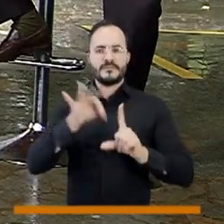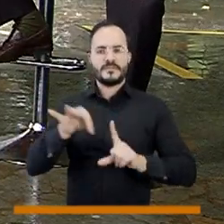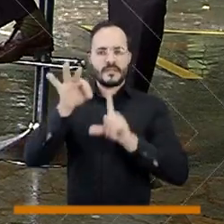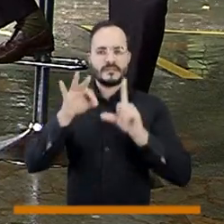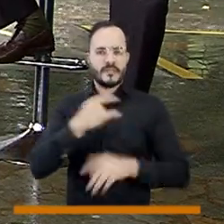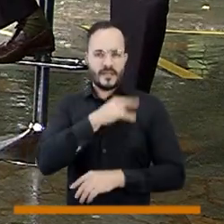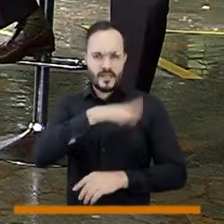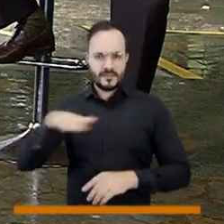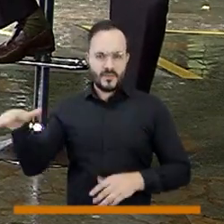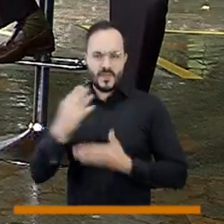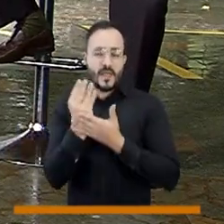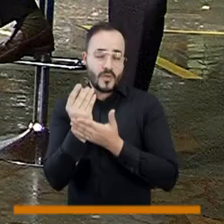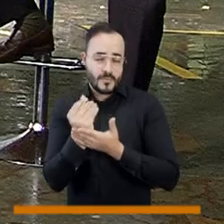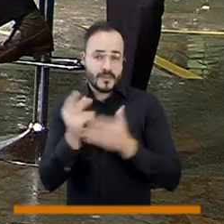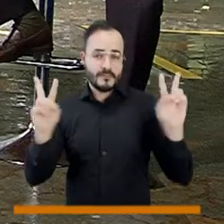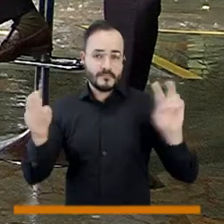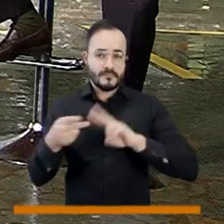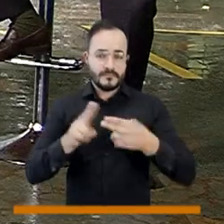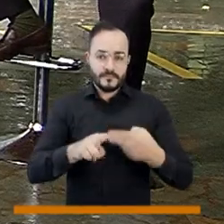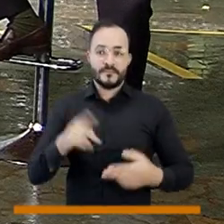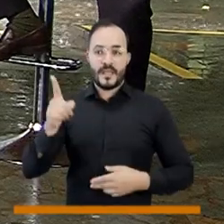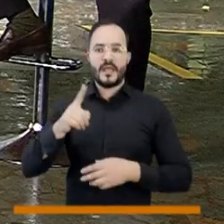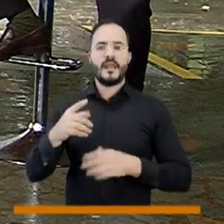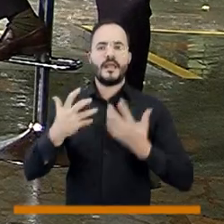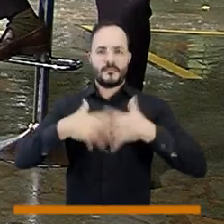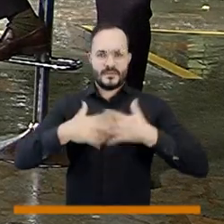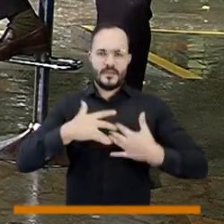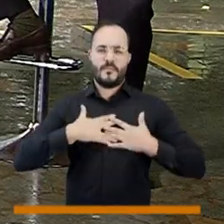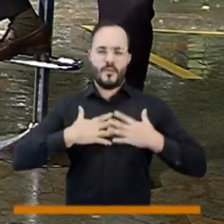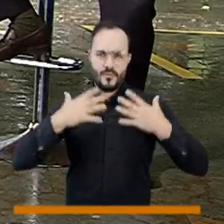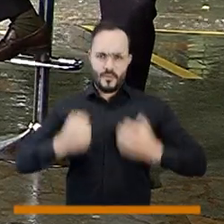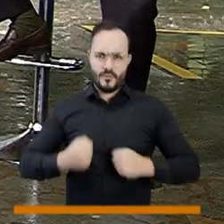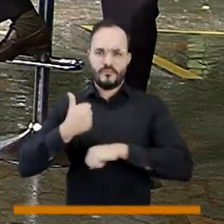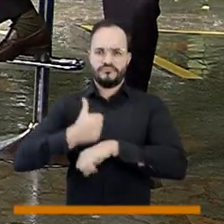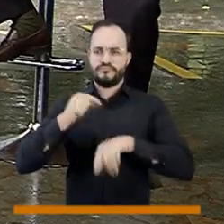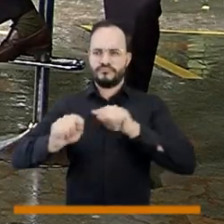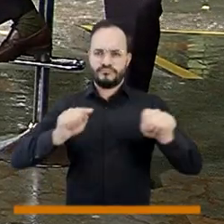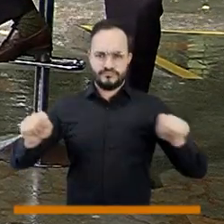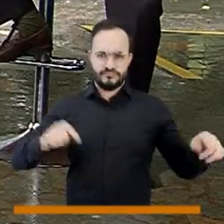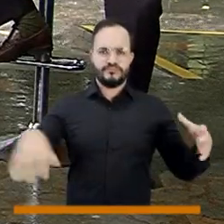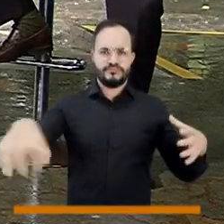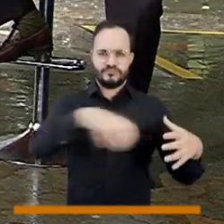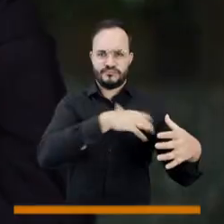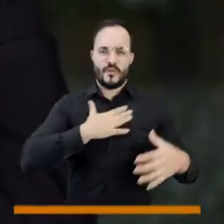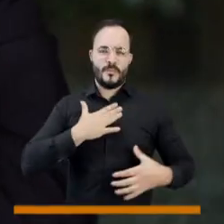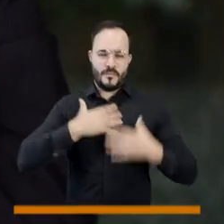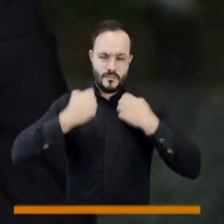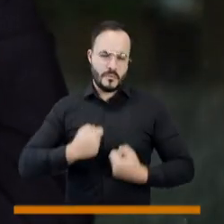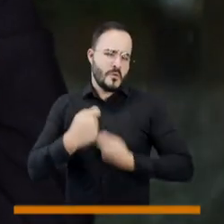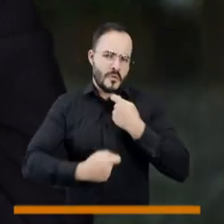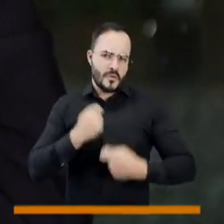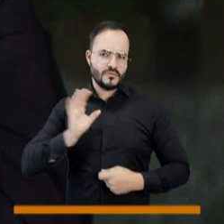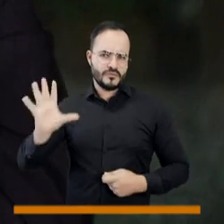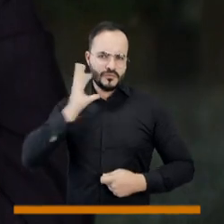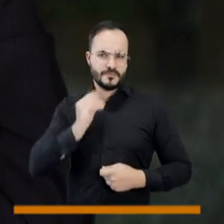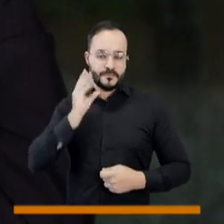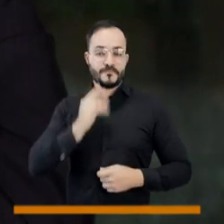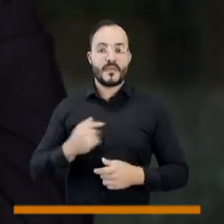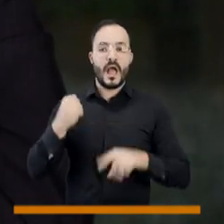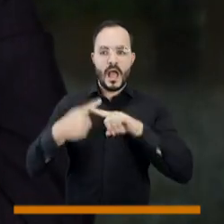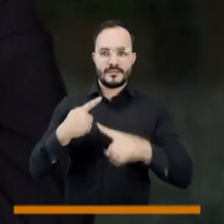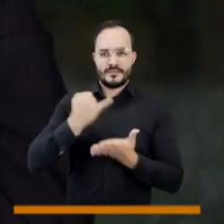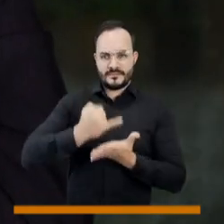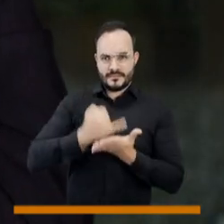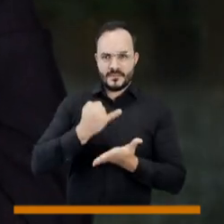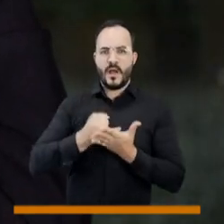de la Universidad de Antioquia, empresario, gerente de varias empresas del sector real, y ha participado en juntas